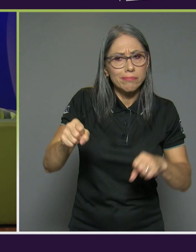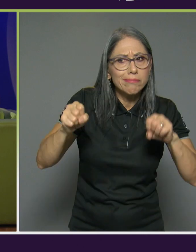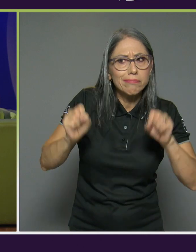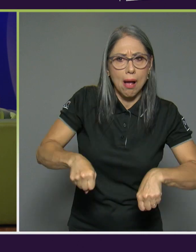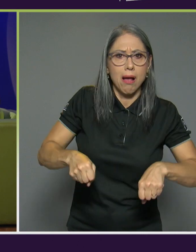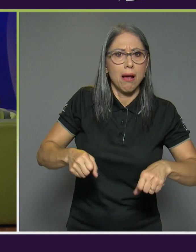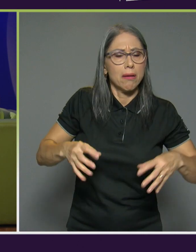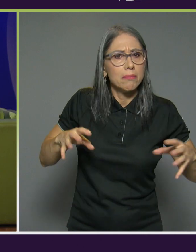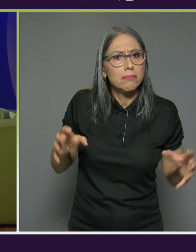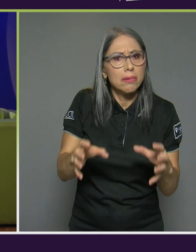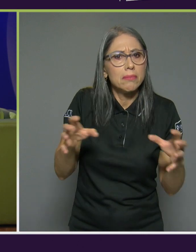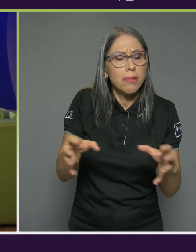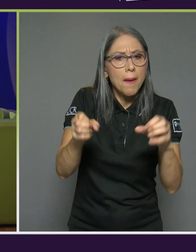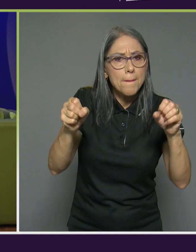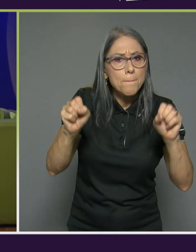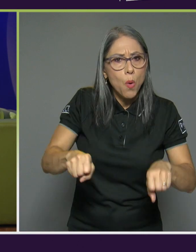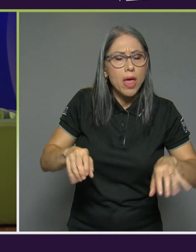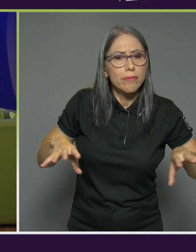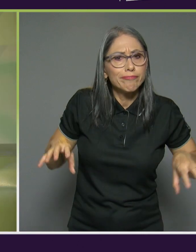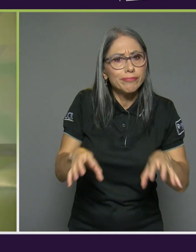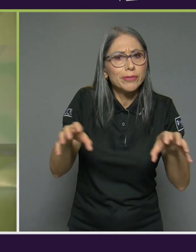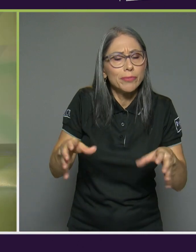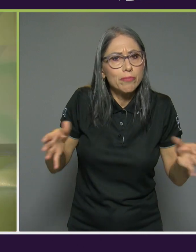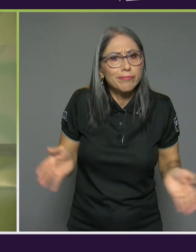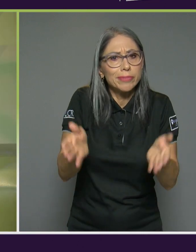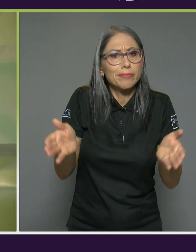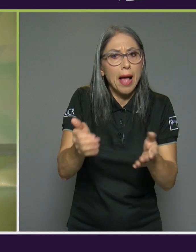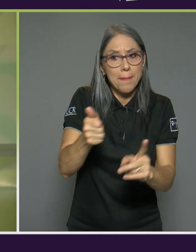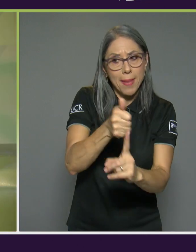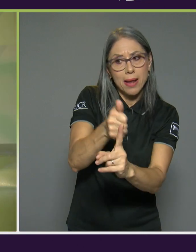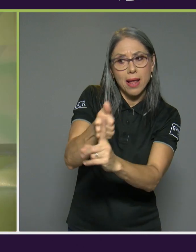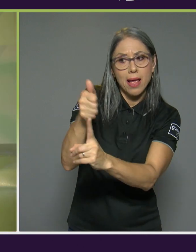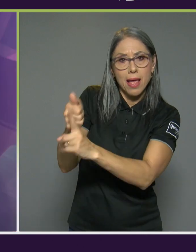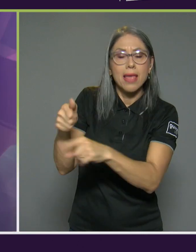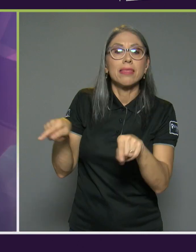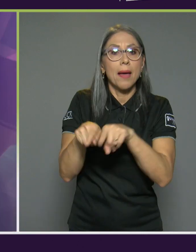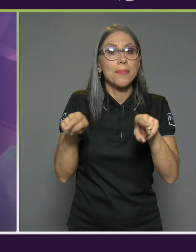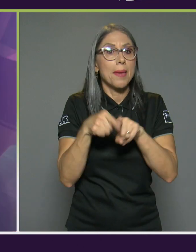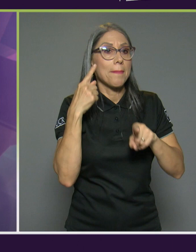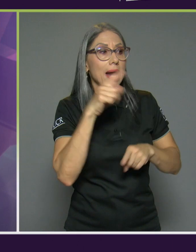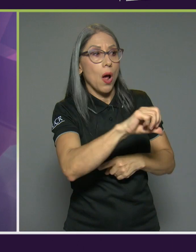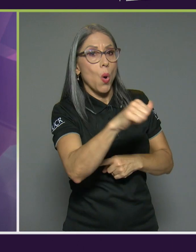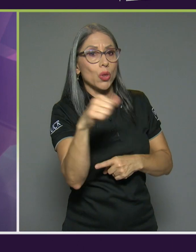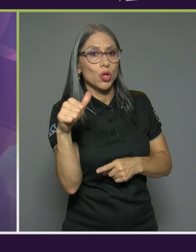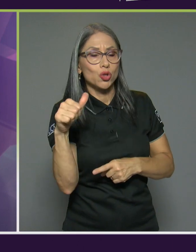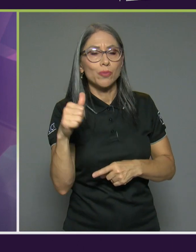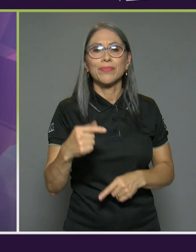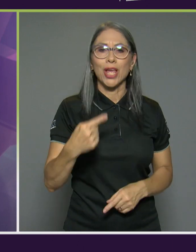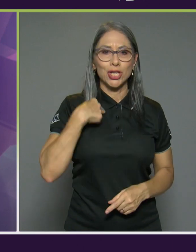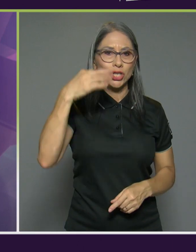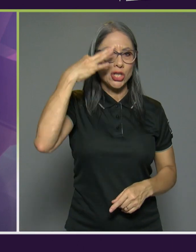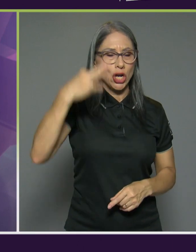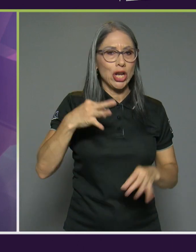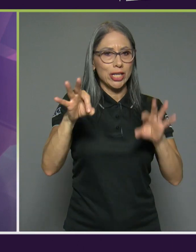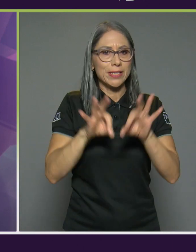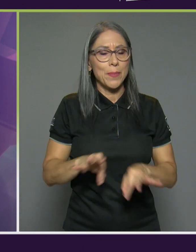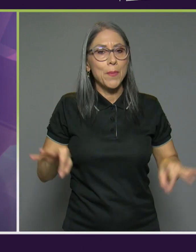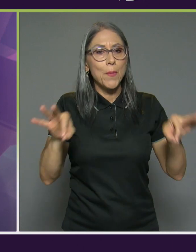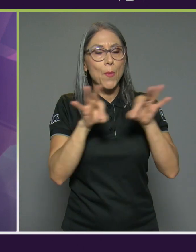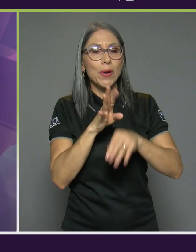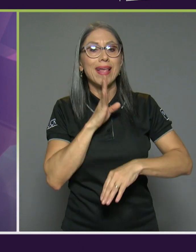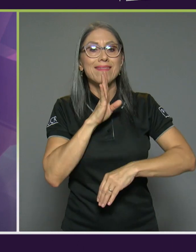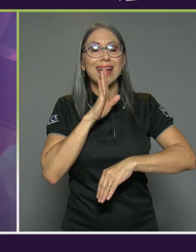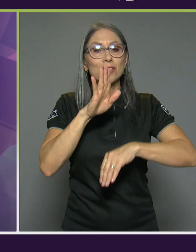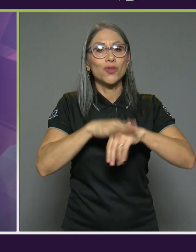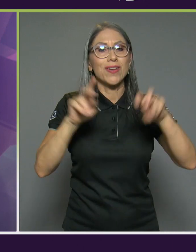para para aportar verdad para sí mismos pero también para otras poblaciones yo creo que es importante también que hablemos de